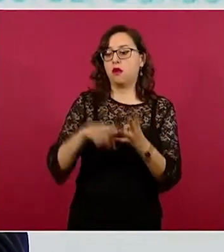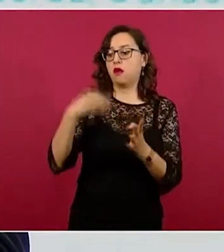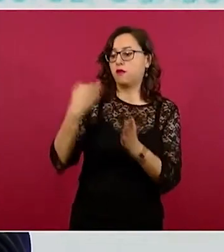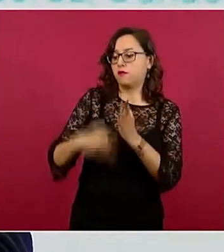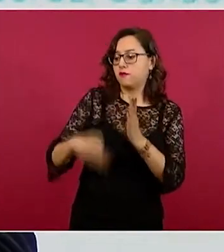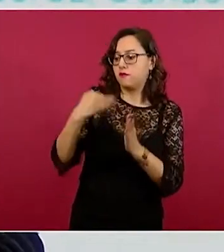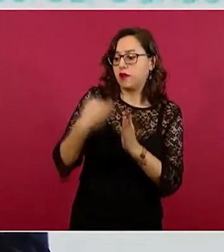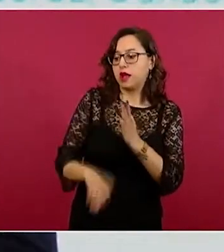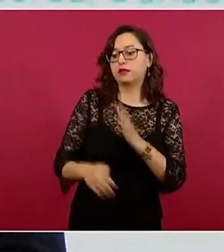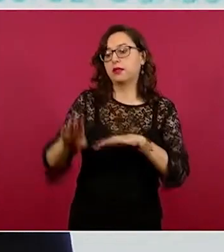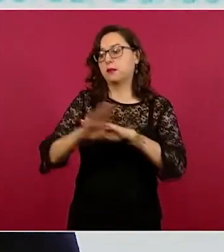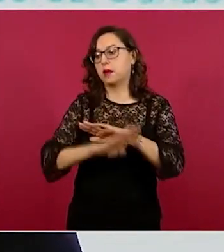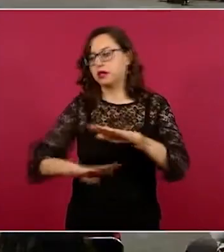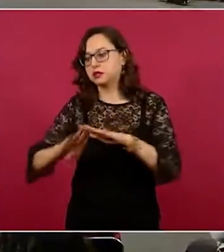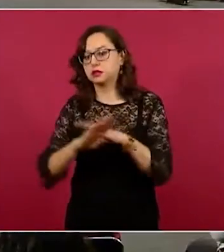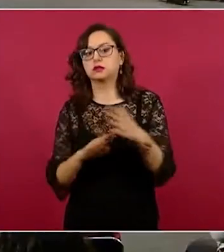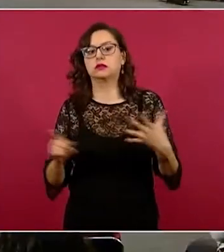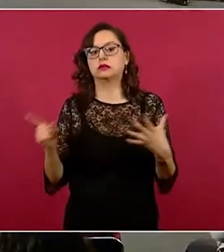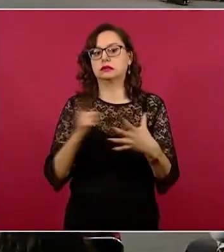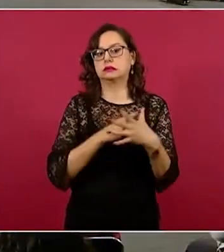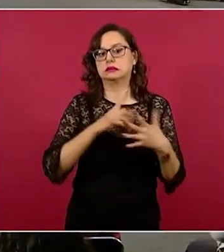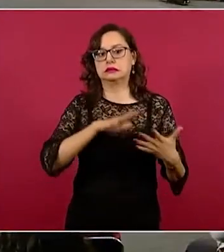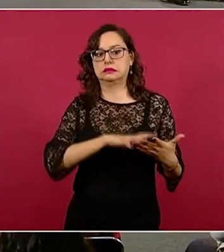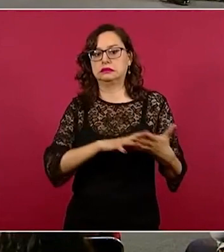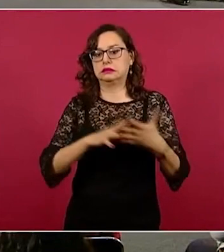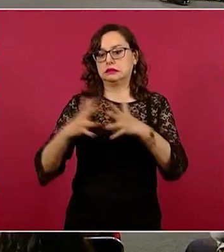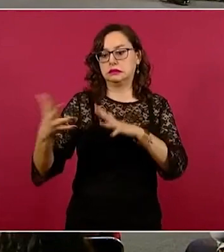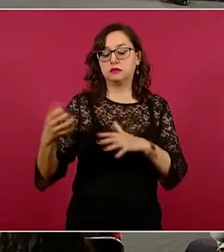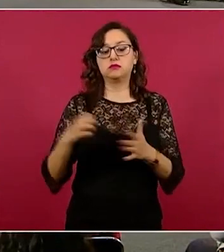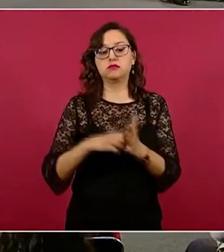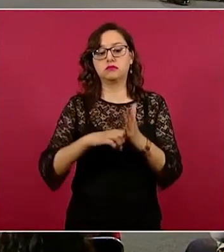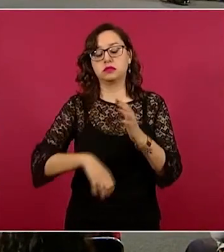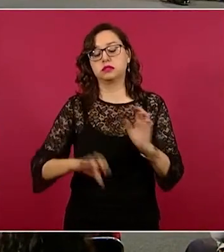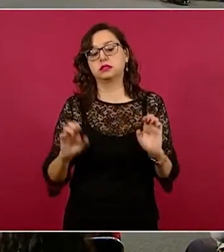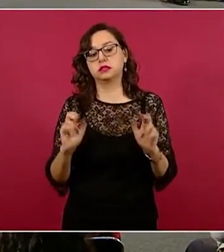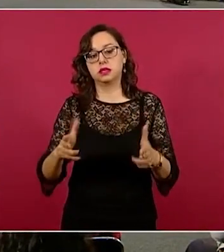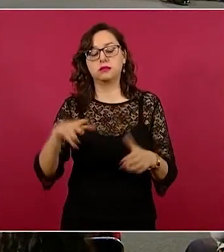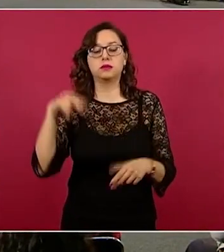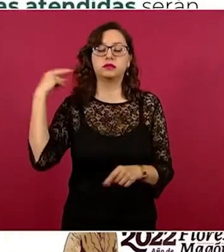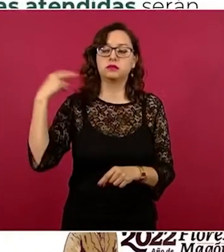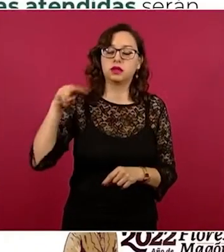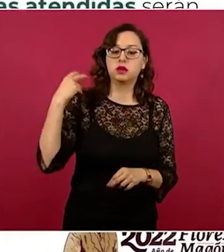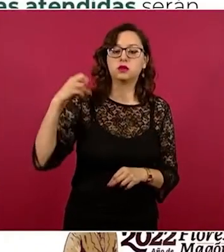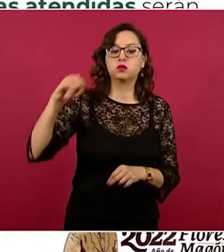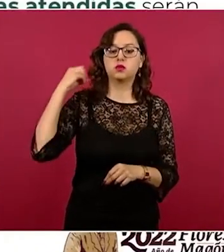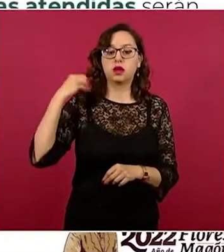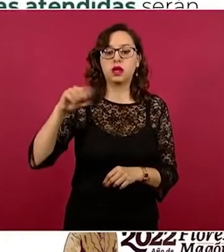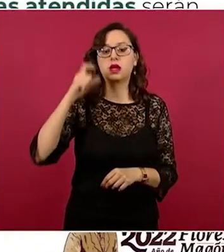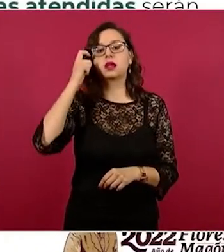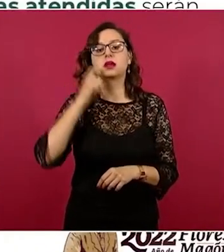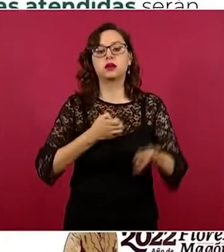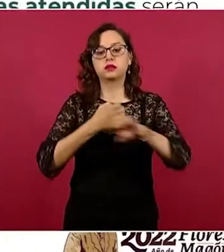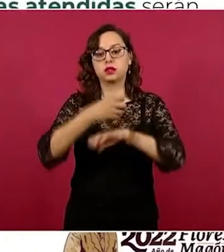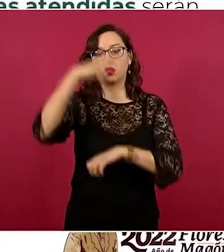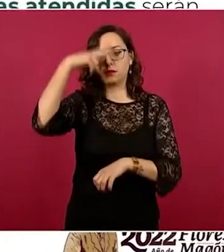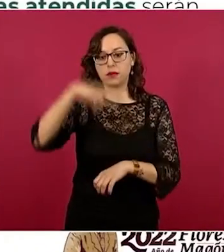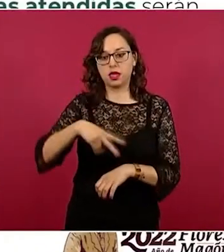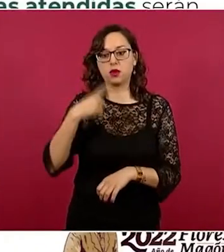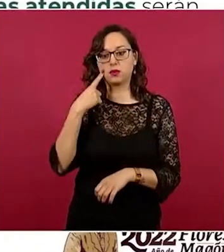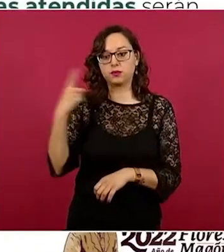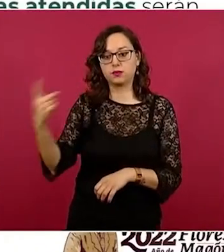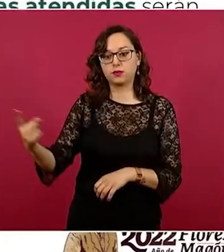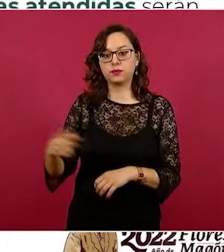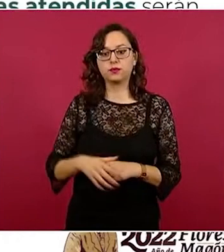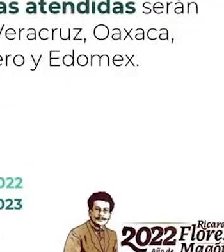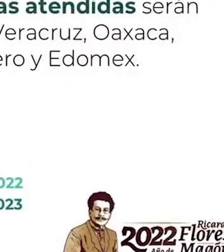índice delictivo. Como ejemplo, en la gráfica se muestra Chiapas, Veracruz, Oaxaca, Guerrero y el Estado de México, de los cuales